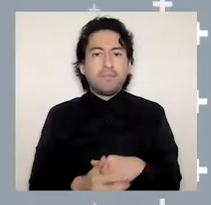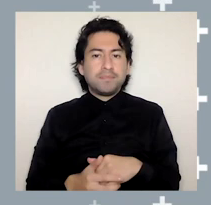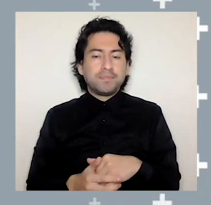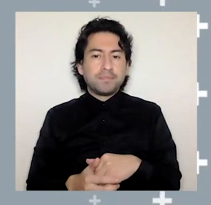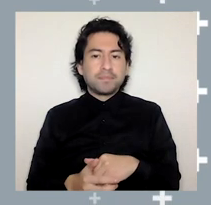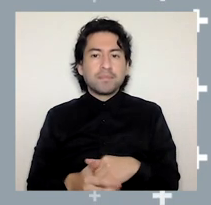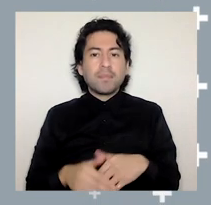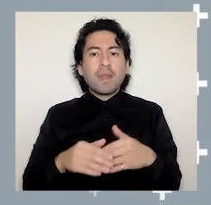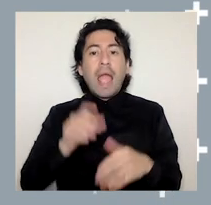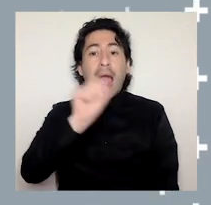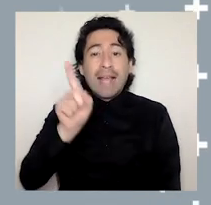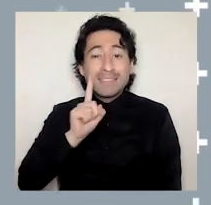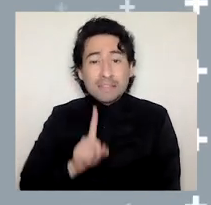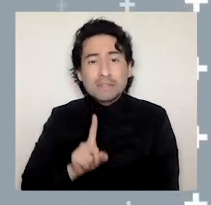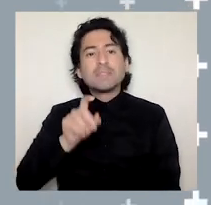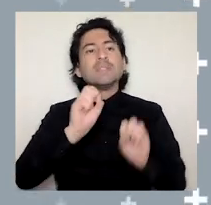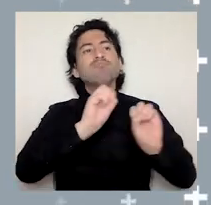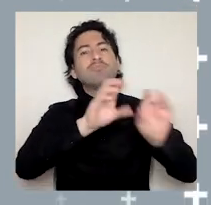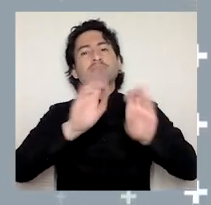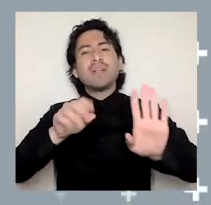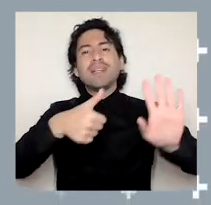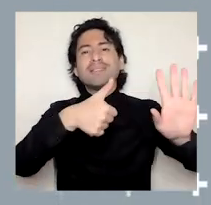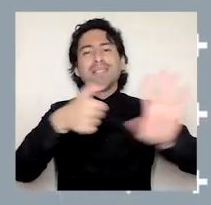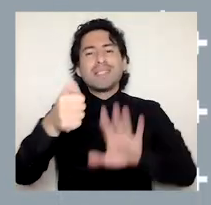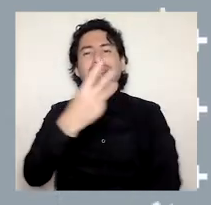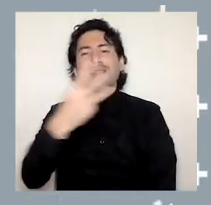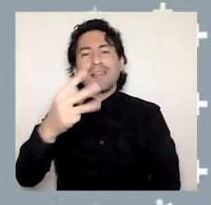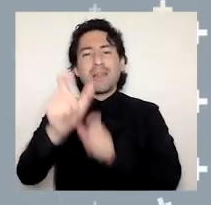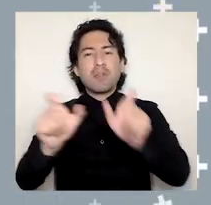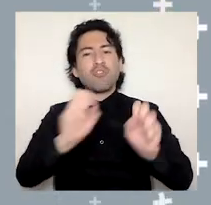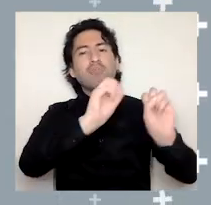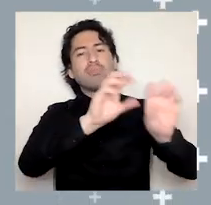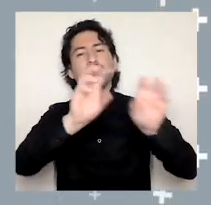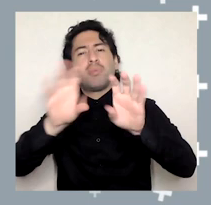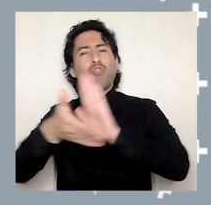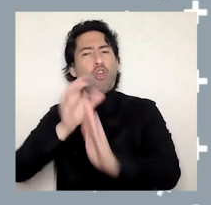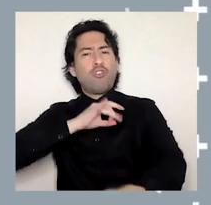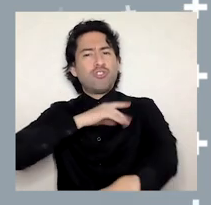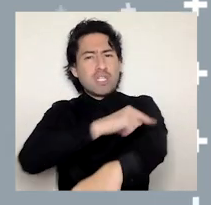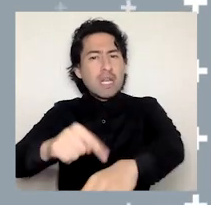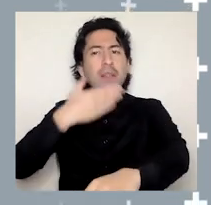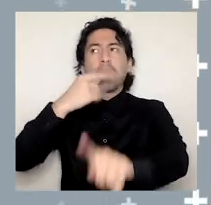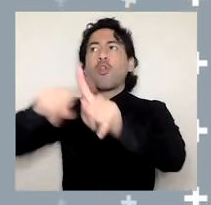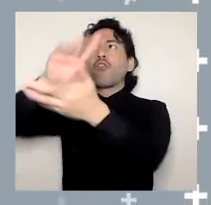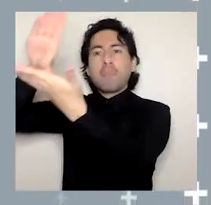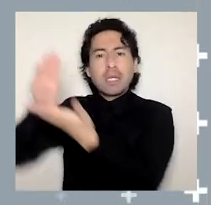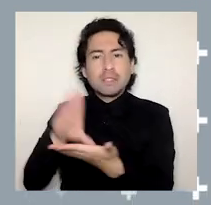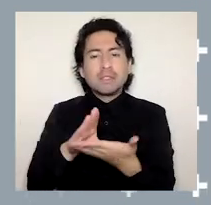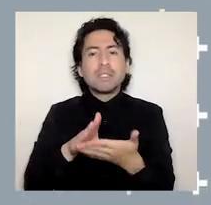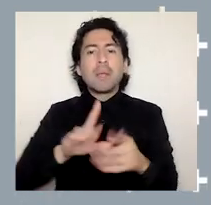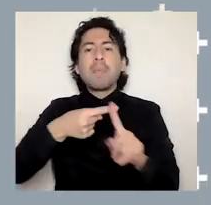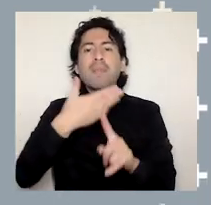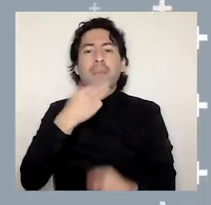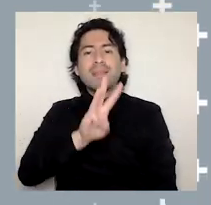De esta forma se capacitaron a 633 personas a nivel nacional e internacional y se realizaron